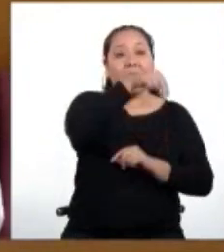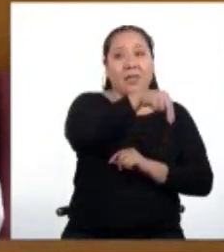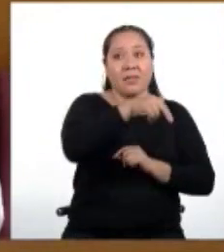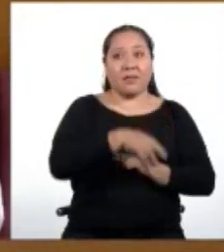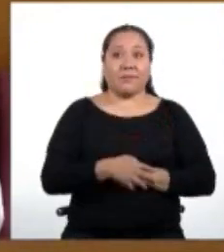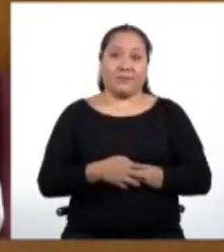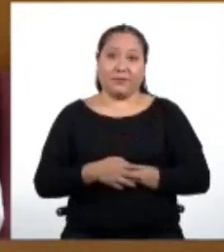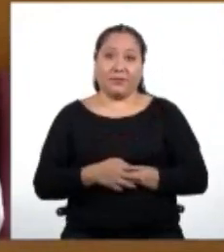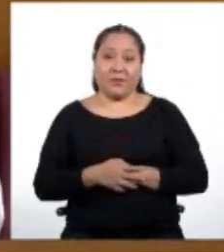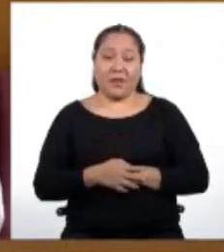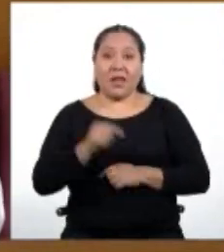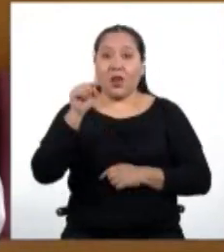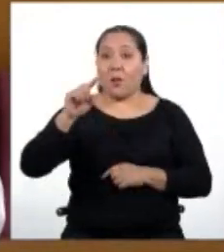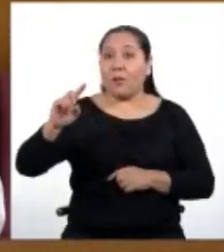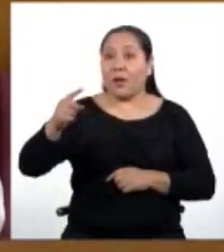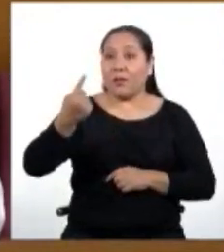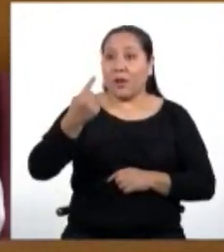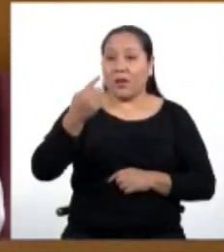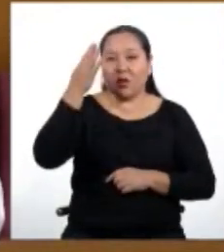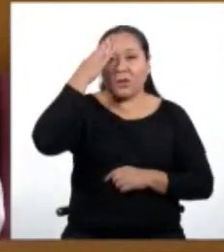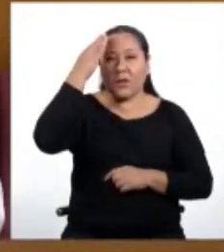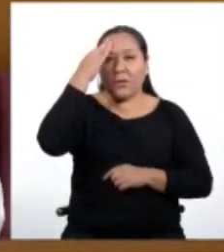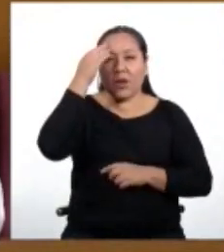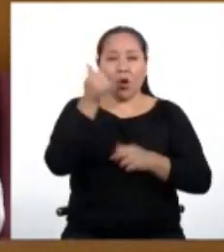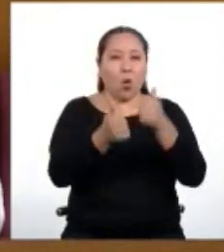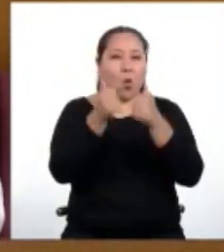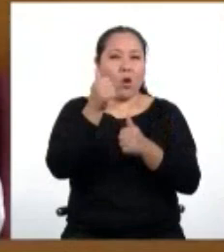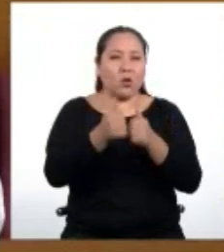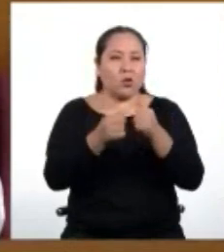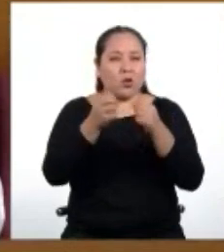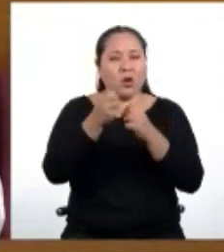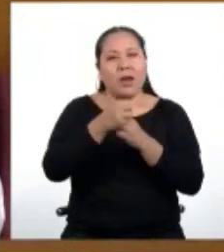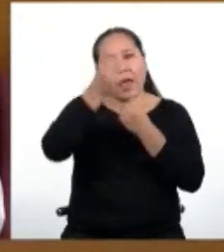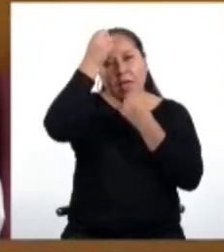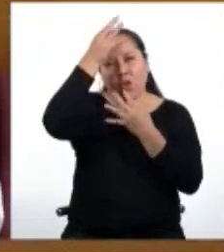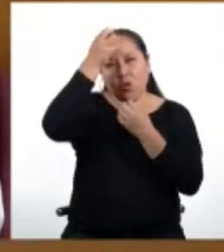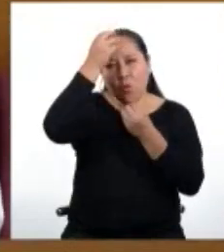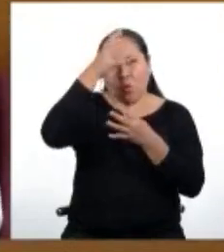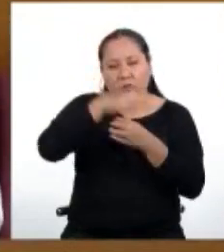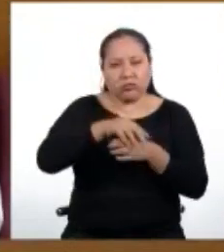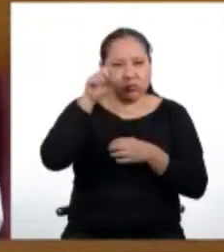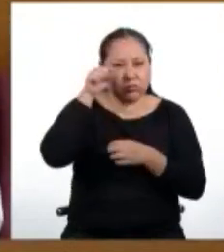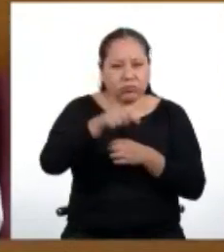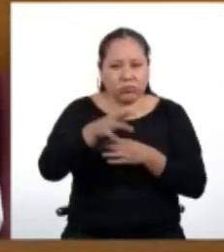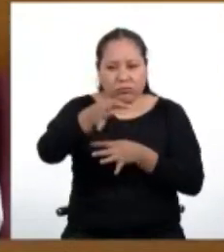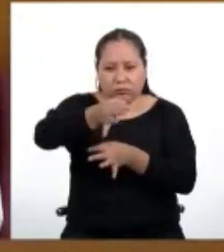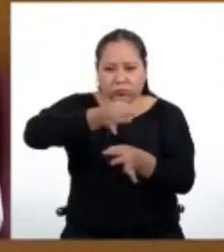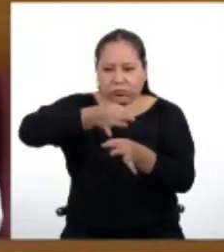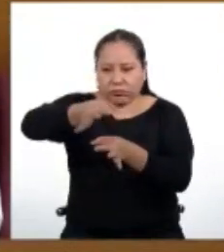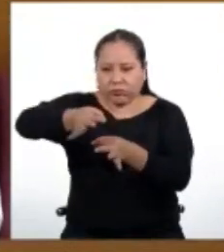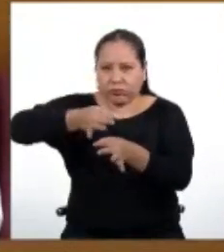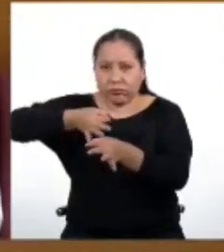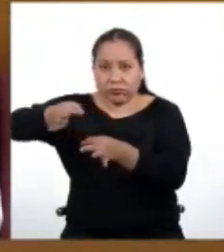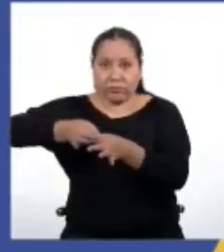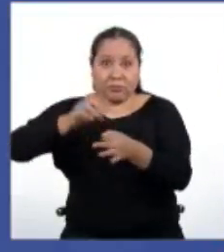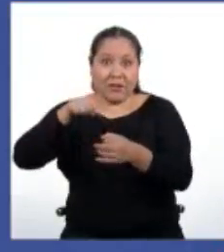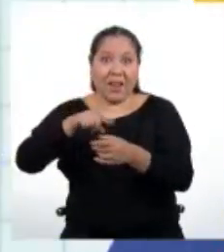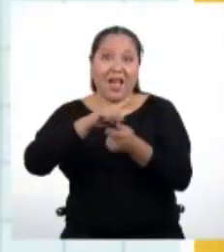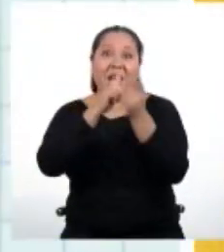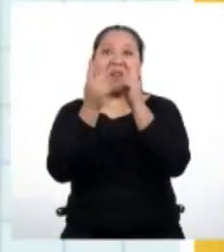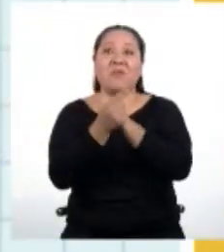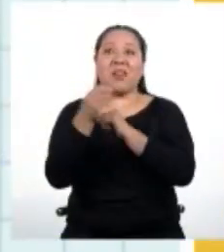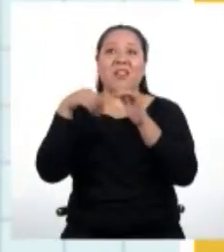que haremos será identificar los datos que tenemos para reemplazar en la fórmula.